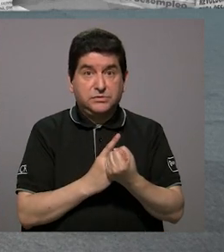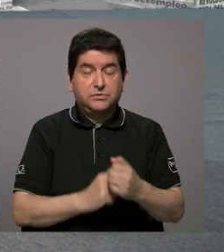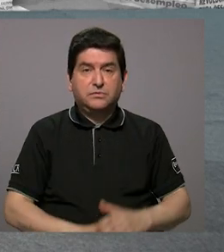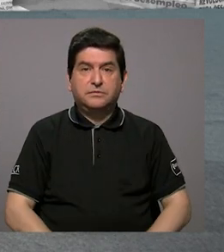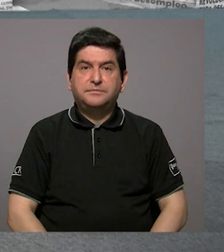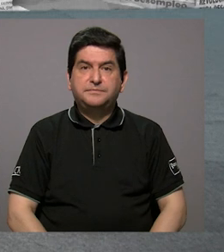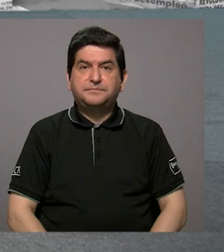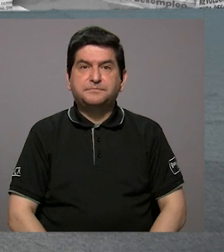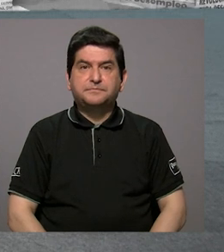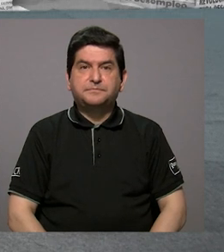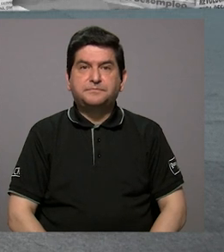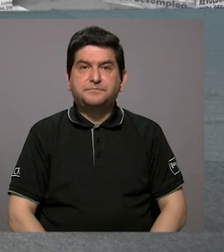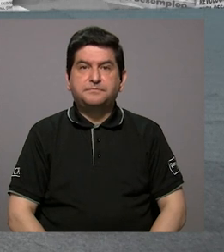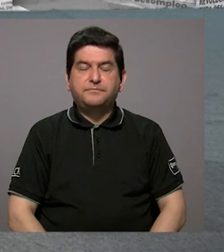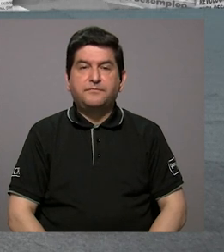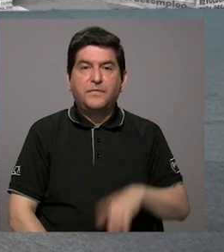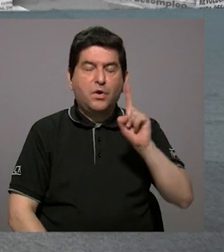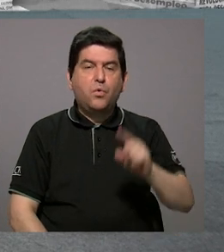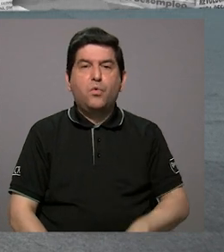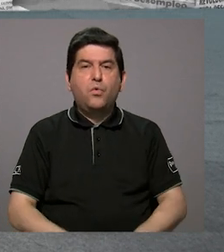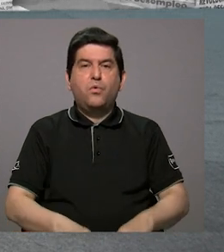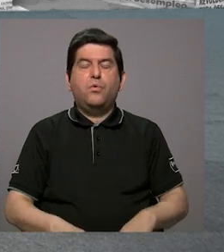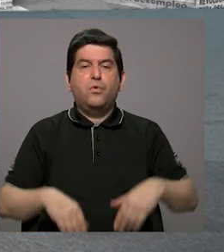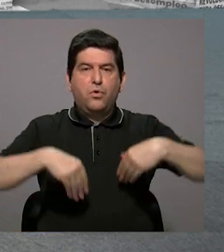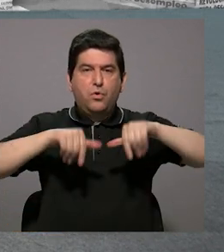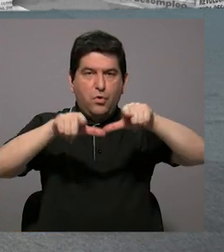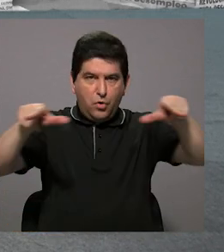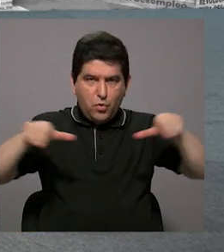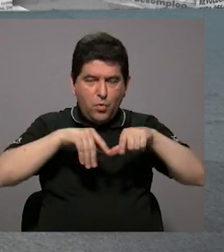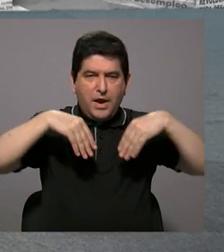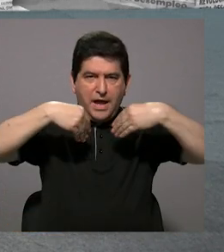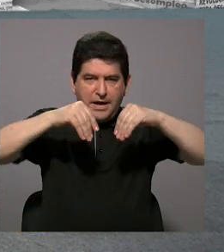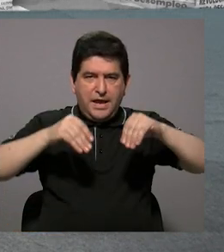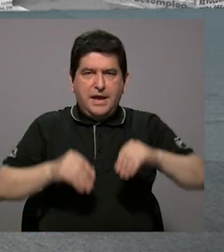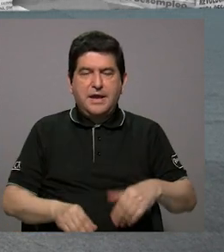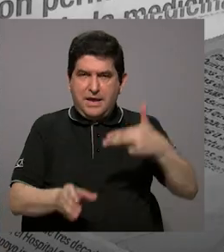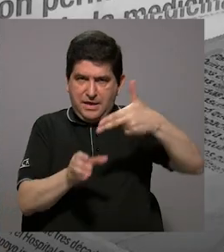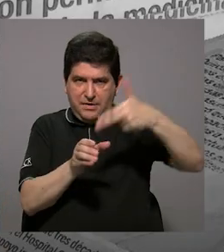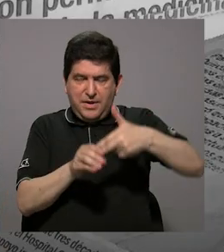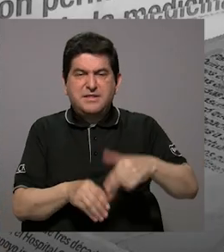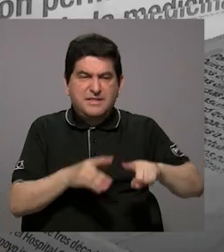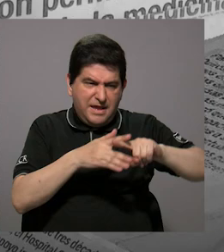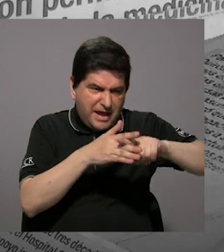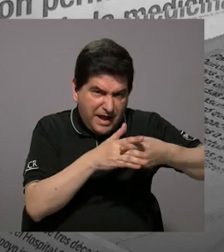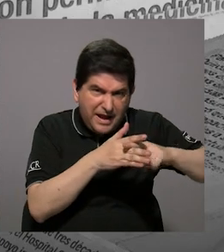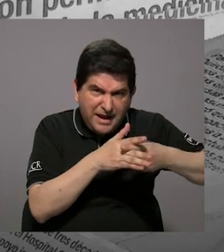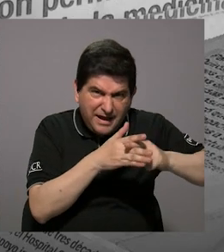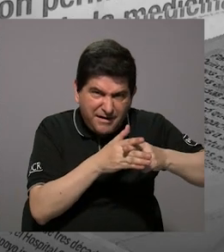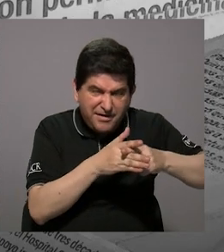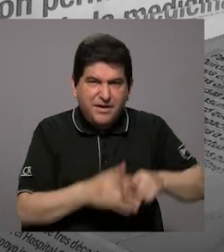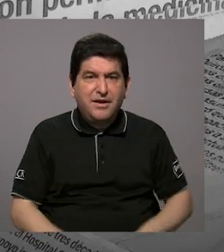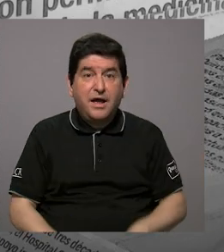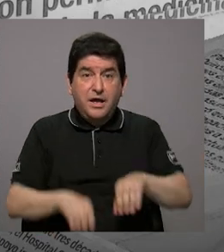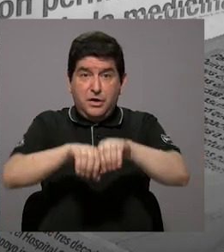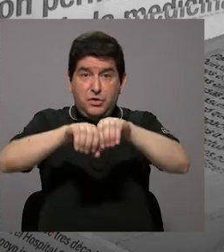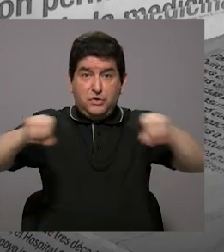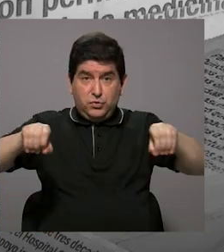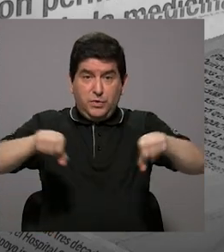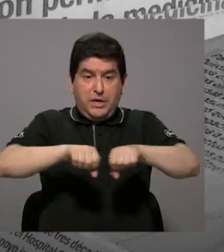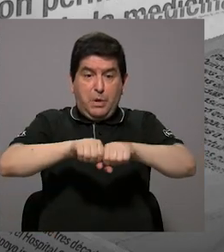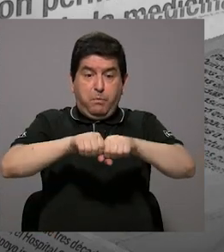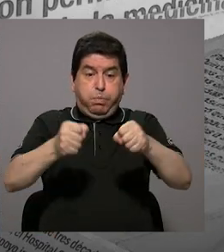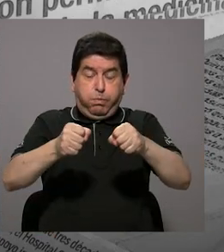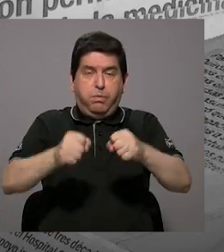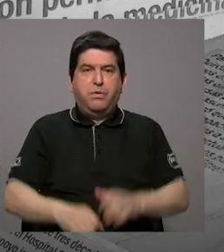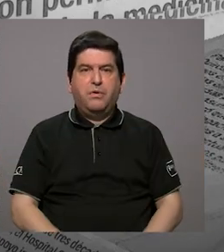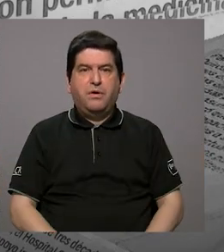la cual fue una estación de servicio donde había una reparación y hubo una ruptura de una de las tuberías que